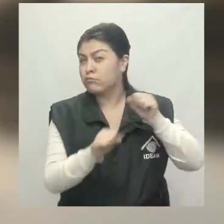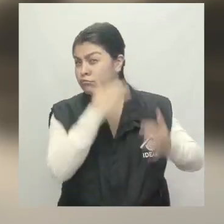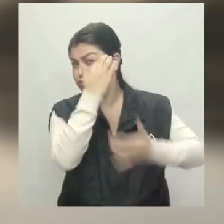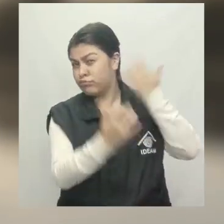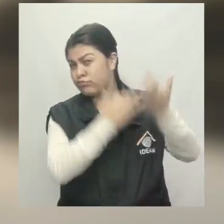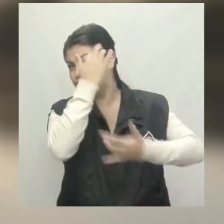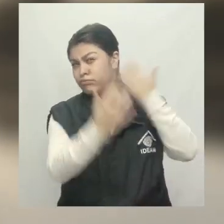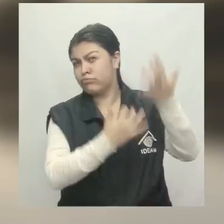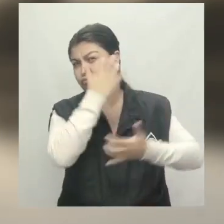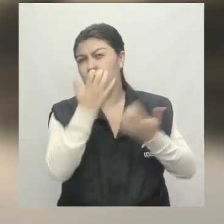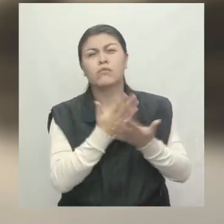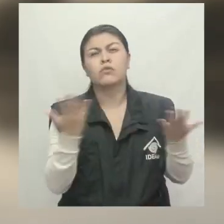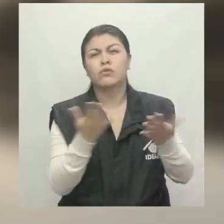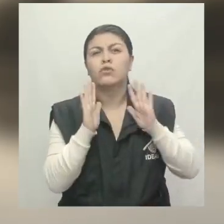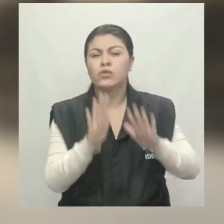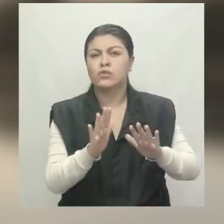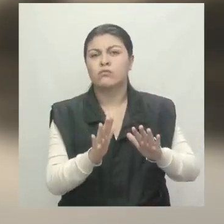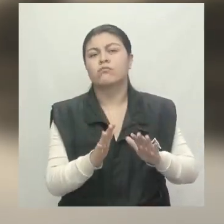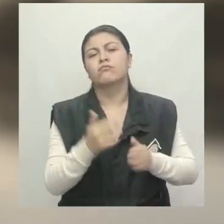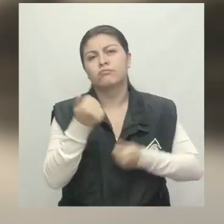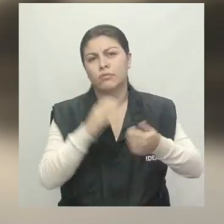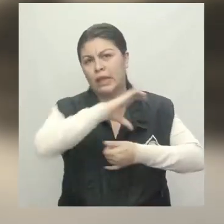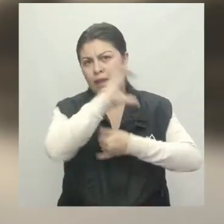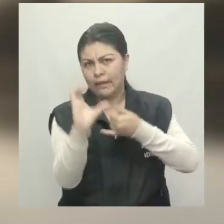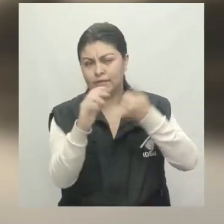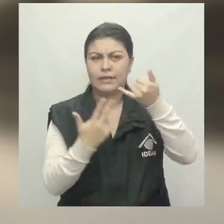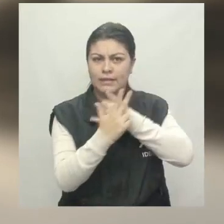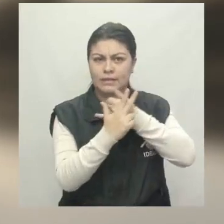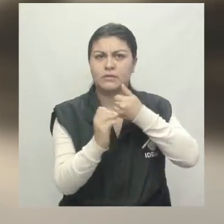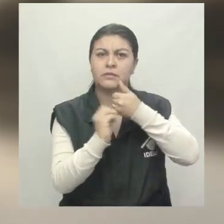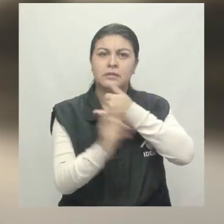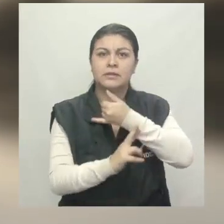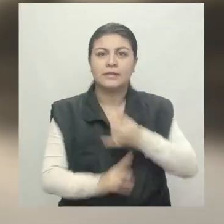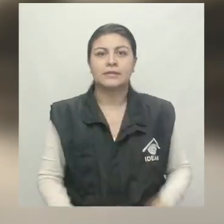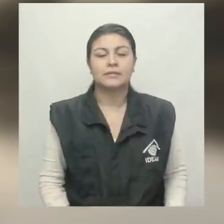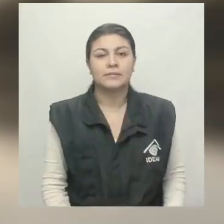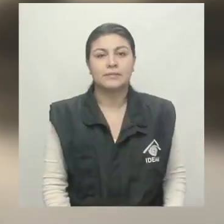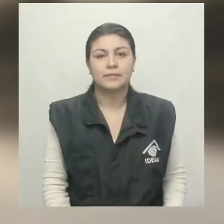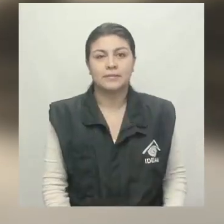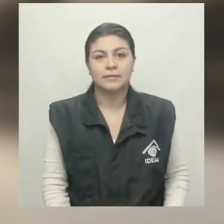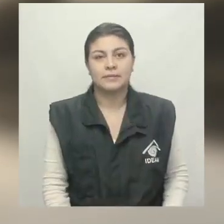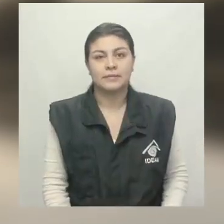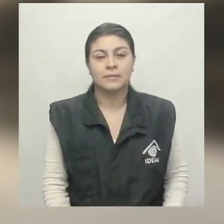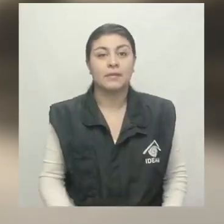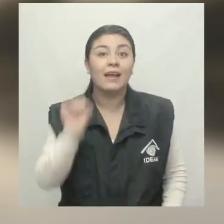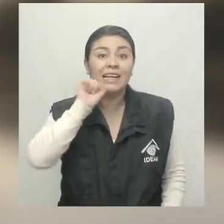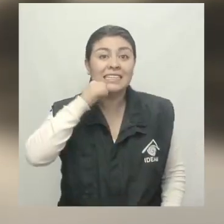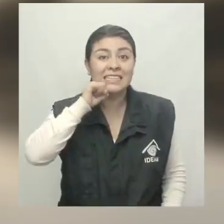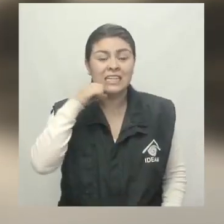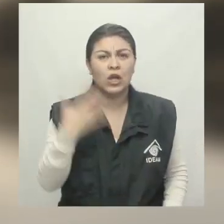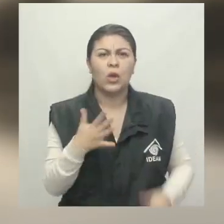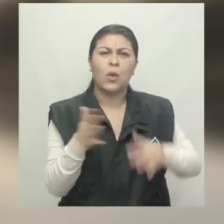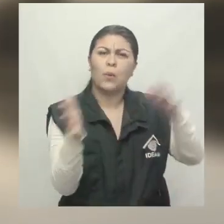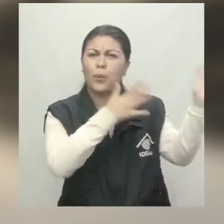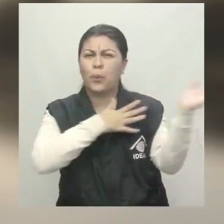forestales en algunos sectores de las regiones del Caribe, la zona andina y la Orinoquía. Alerta naranja por mal tiempo,